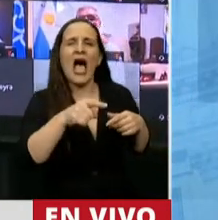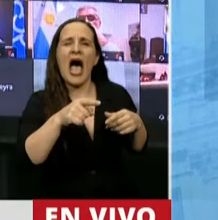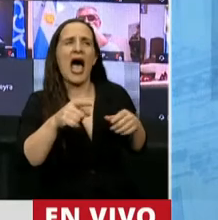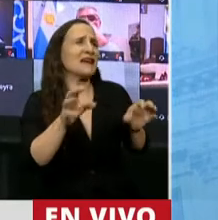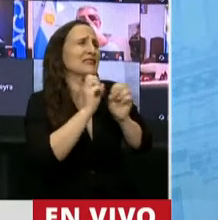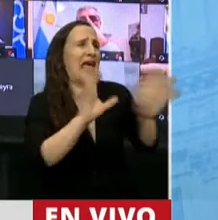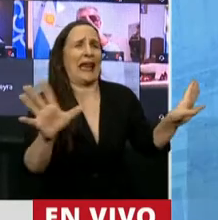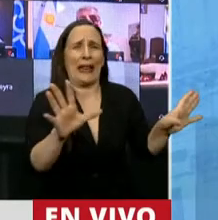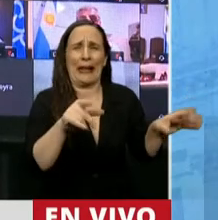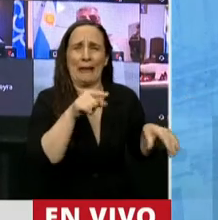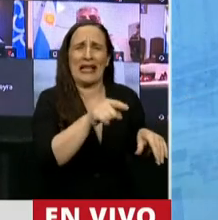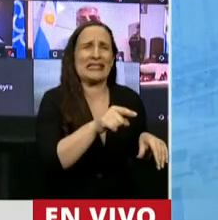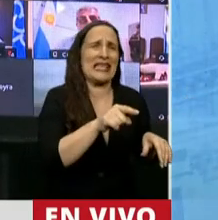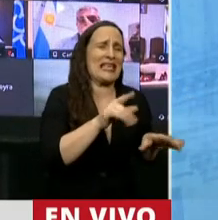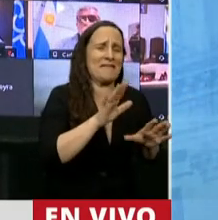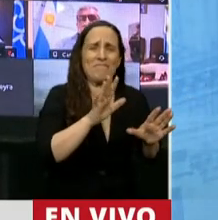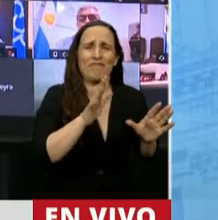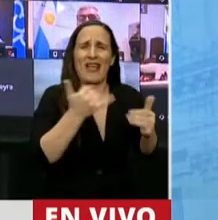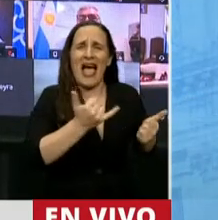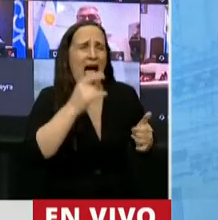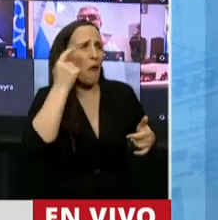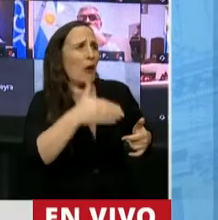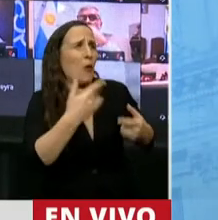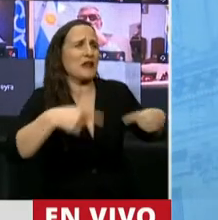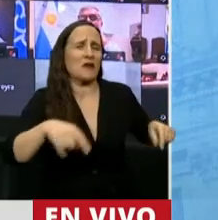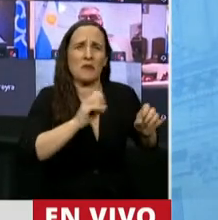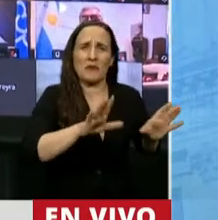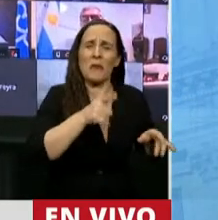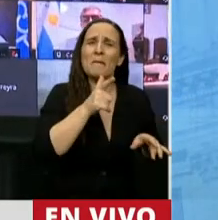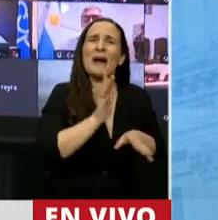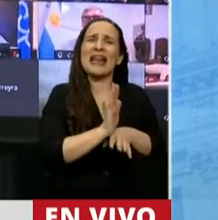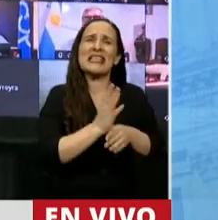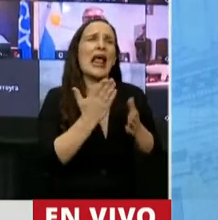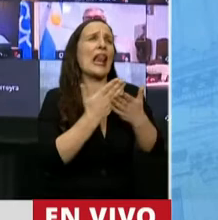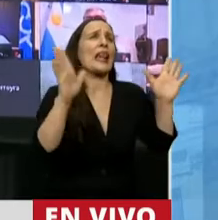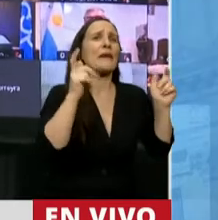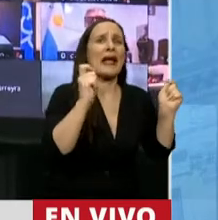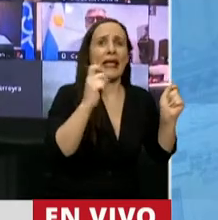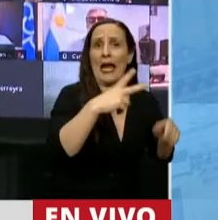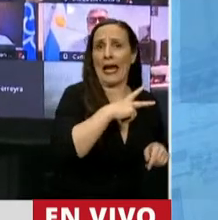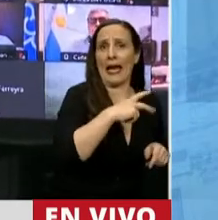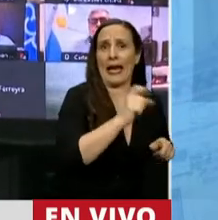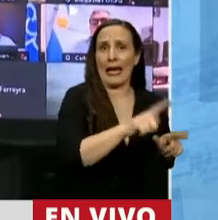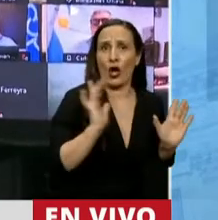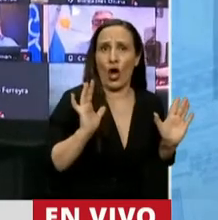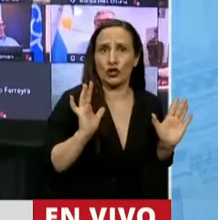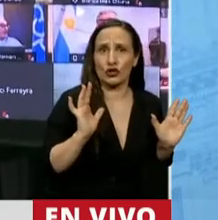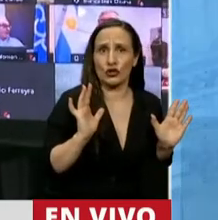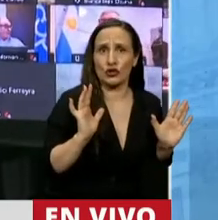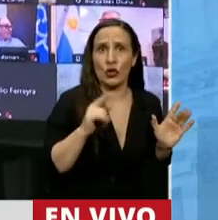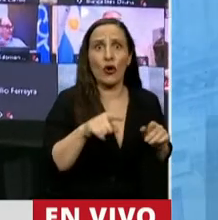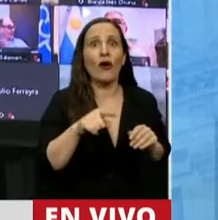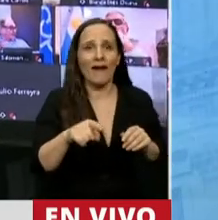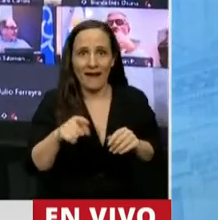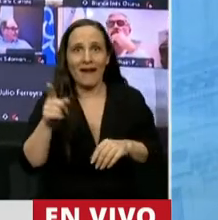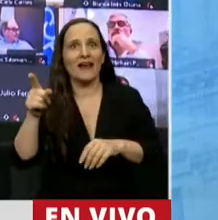vergonzoso, lo más bochornoso. Parecería que la libertad es de los ricos y la regimentación es